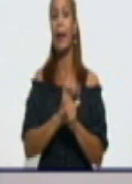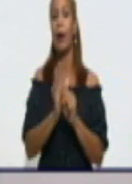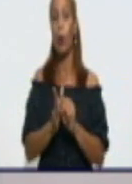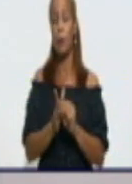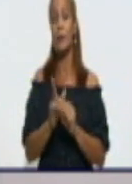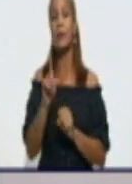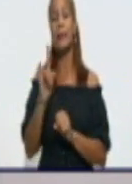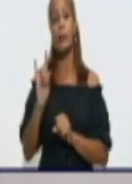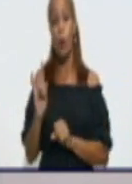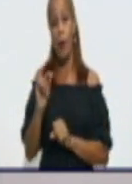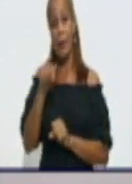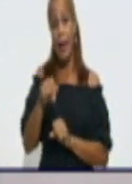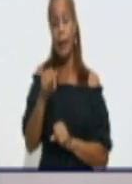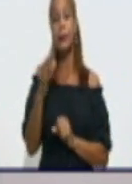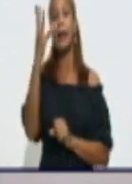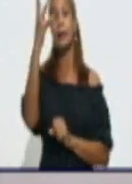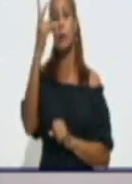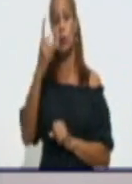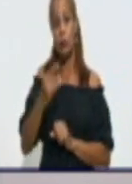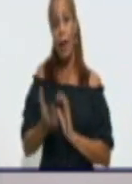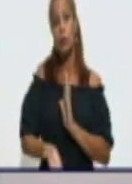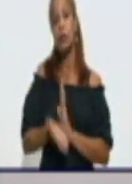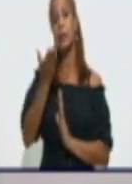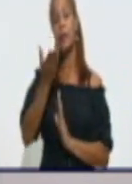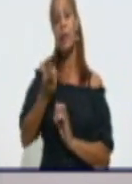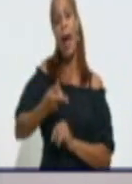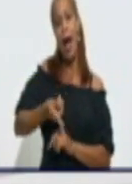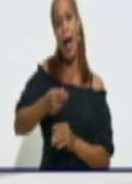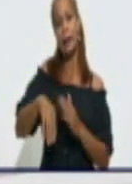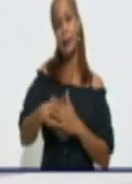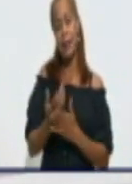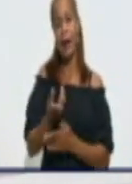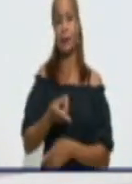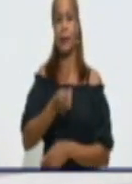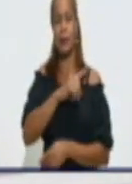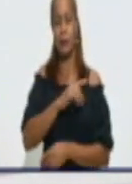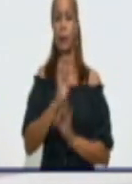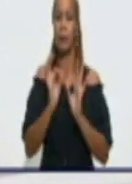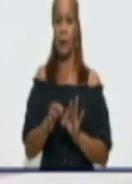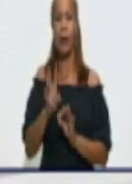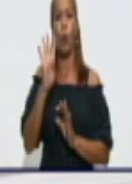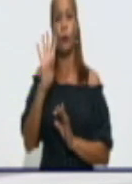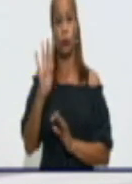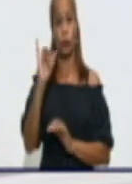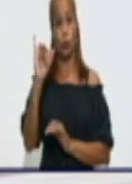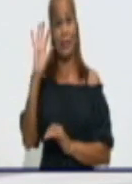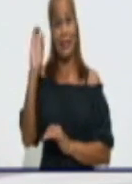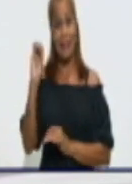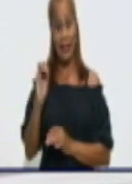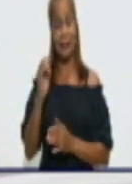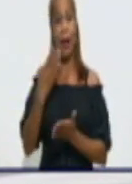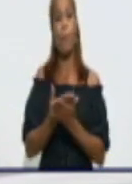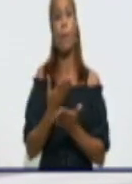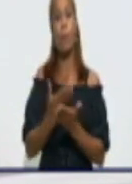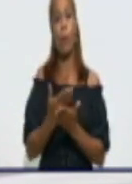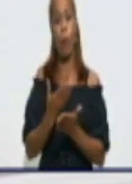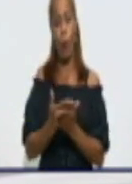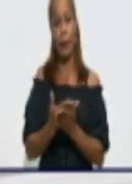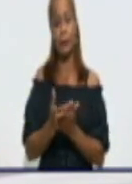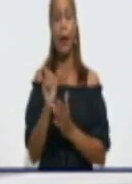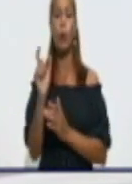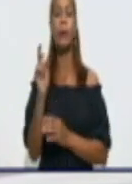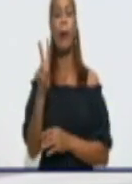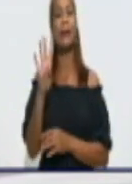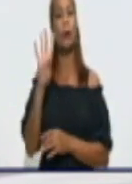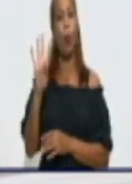supera la de la jornada anterior. Así es, Junel. Hoy, de las 460 muestras procesadas en las últimas 24